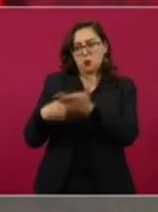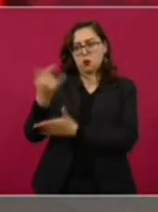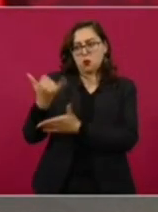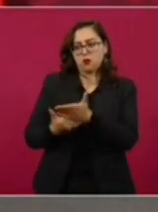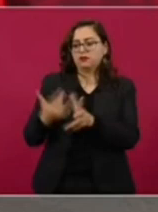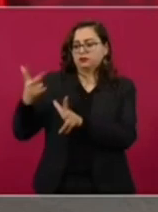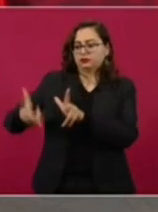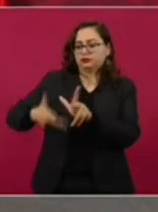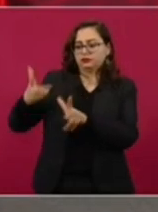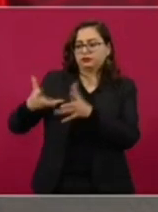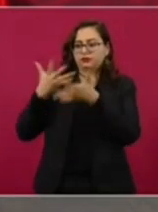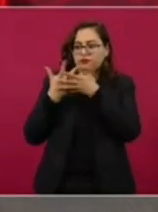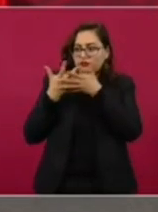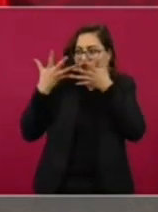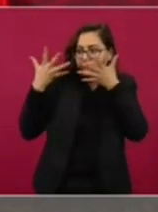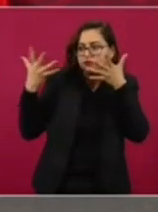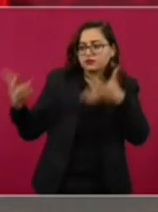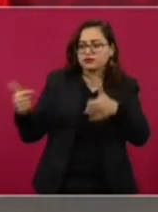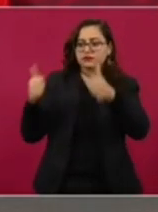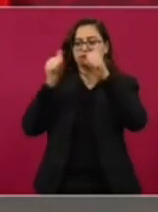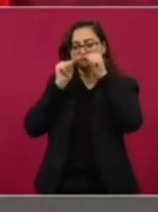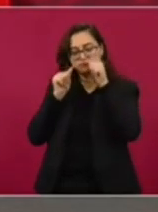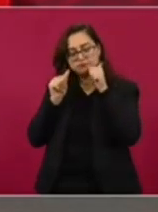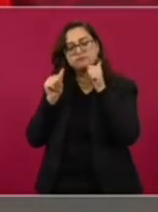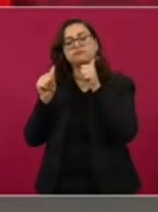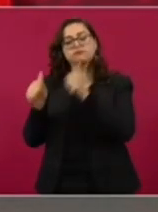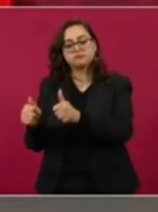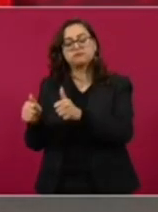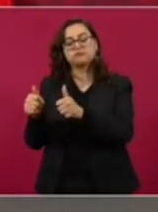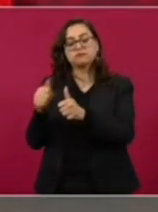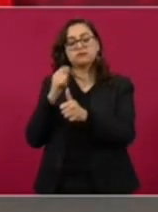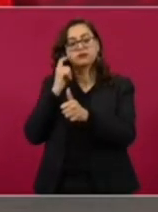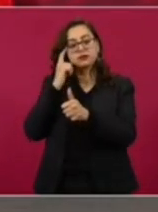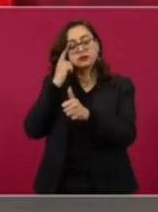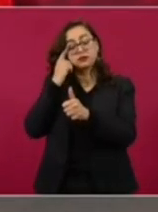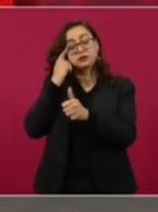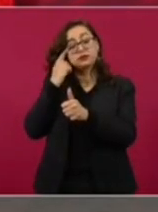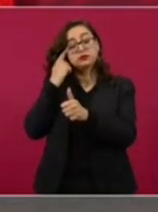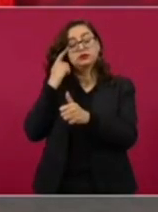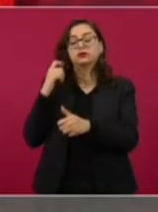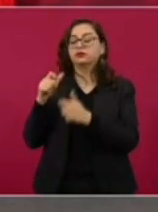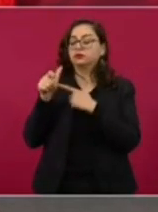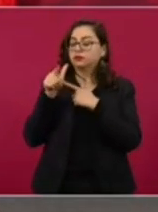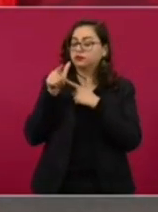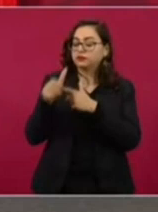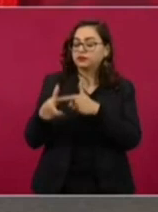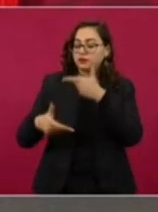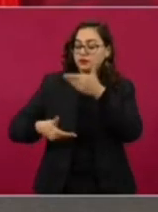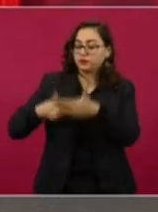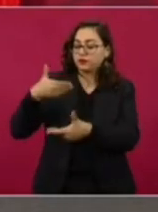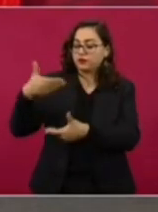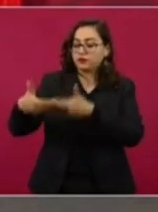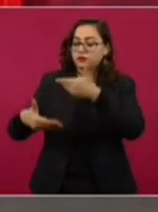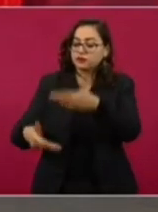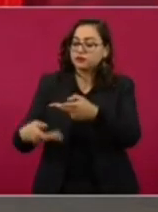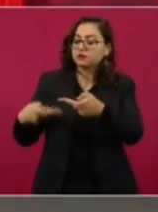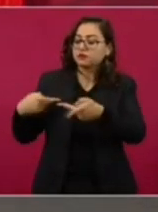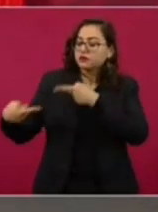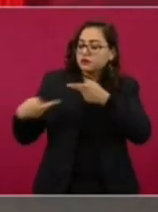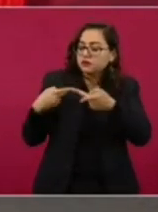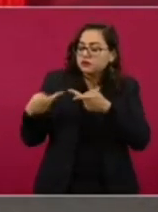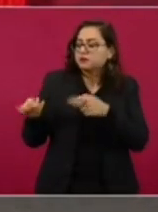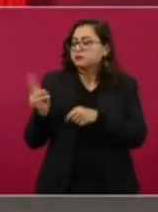nacionales, como lo es el Tren Maya, pueda continuar con su proceso de planación,